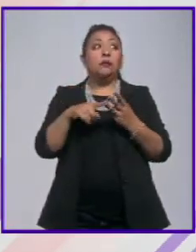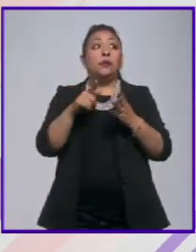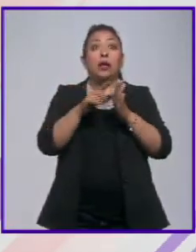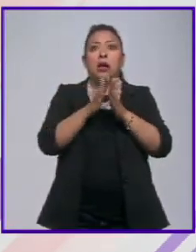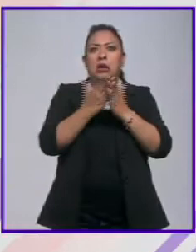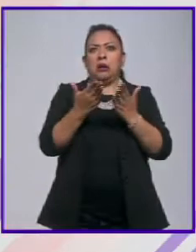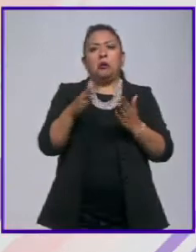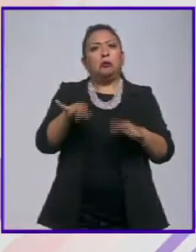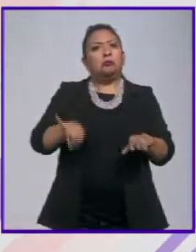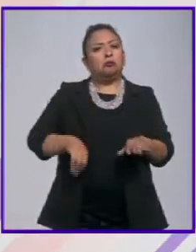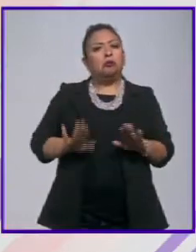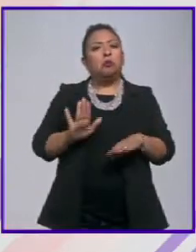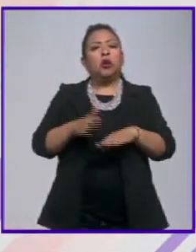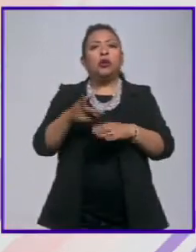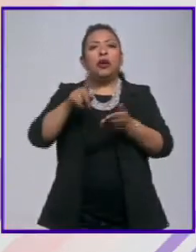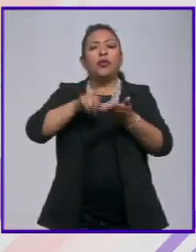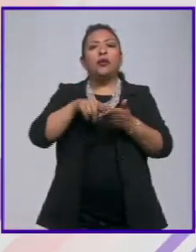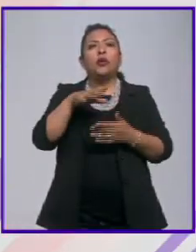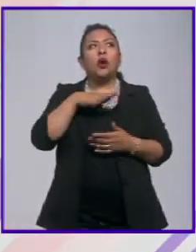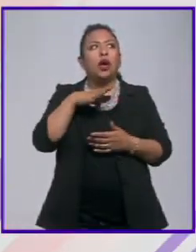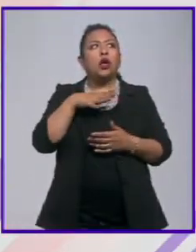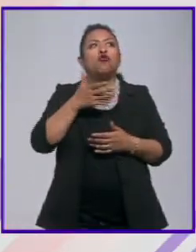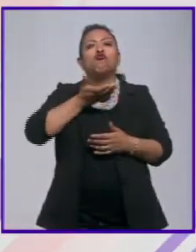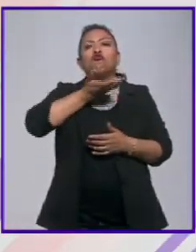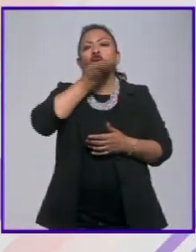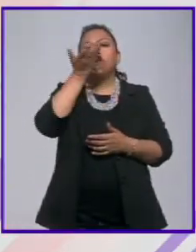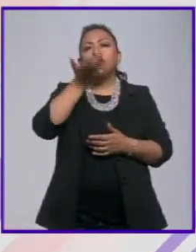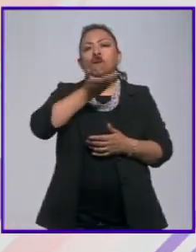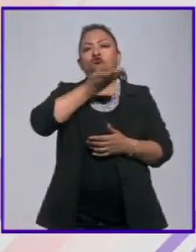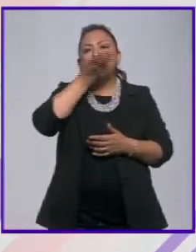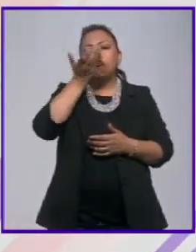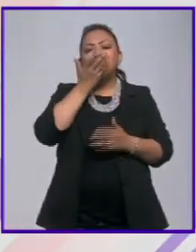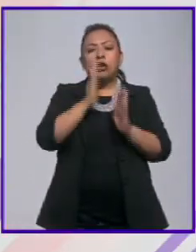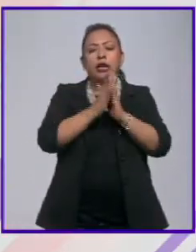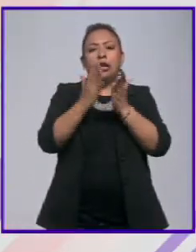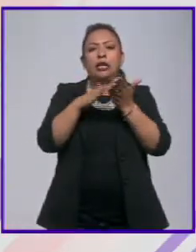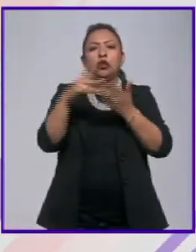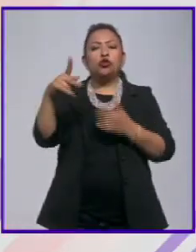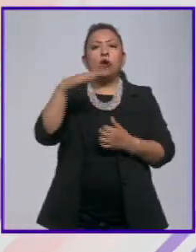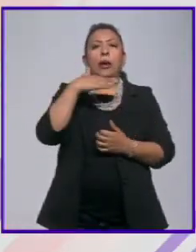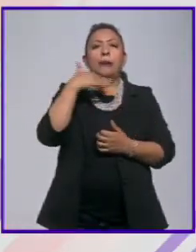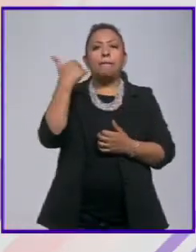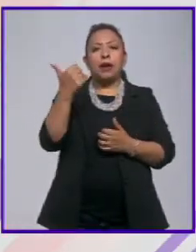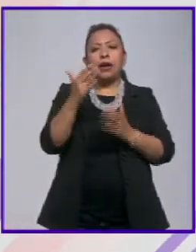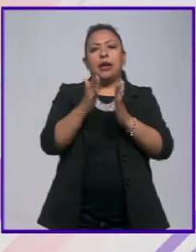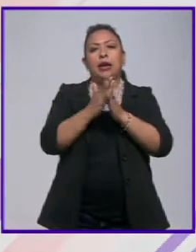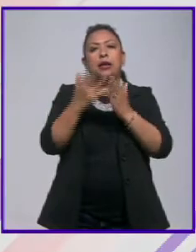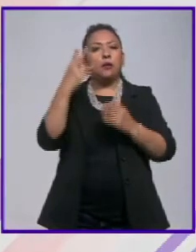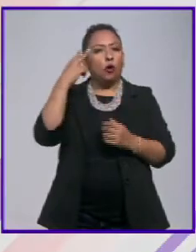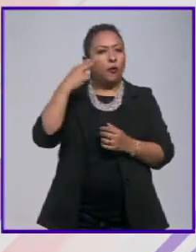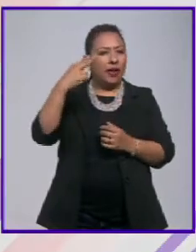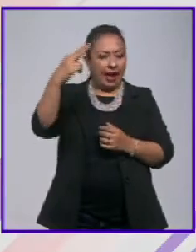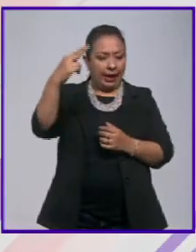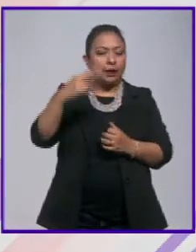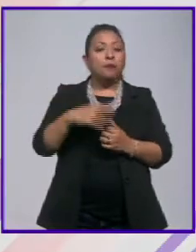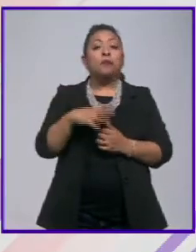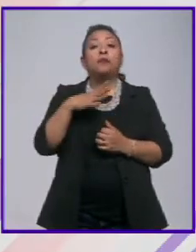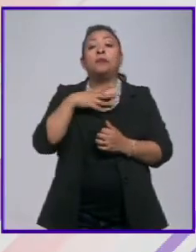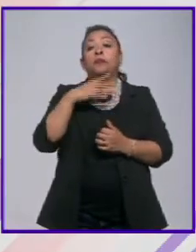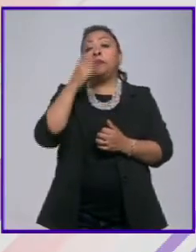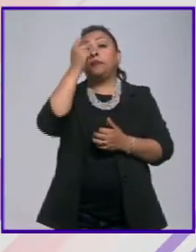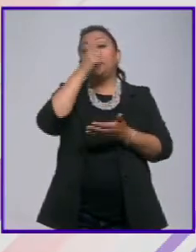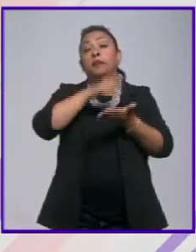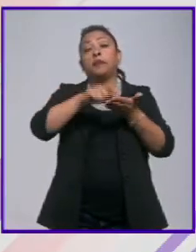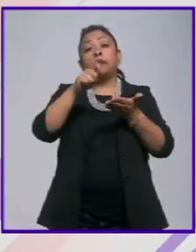un libro muy interesante porque recoge esta tradición de la literatura alemana del libro de viaje pero está escrito